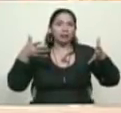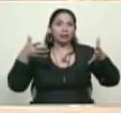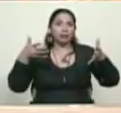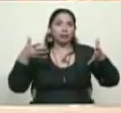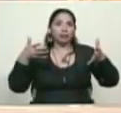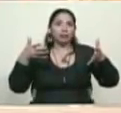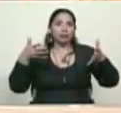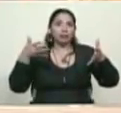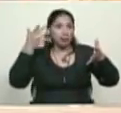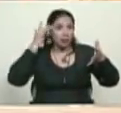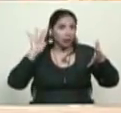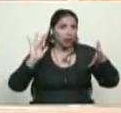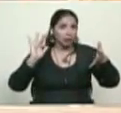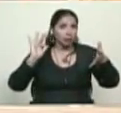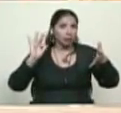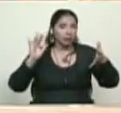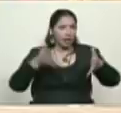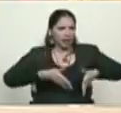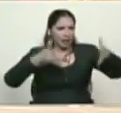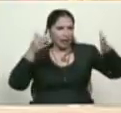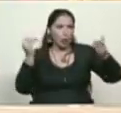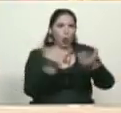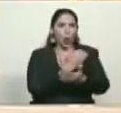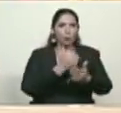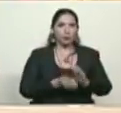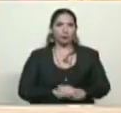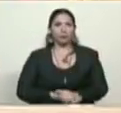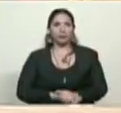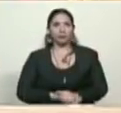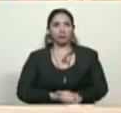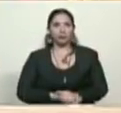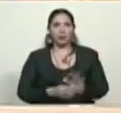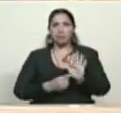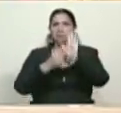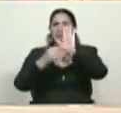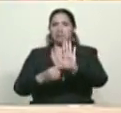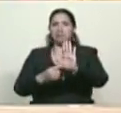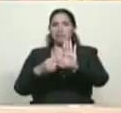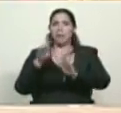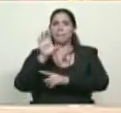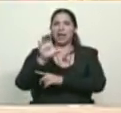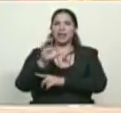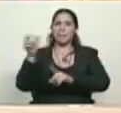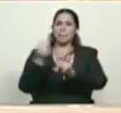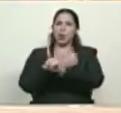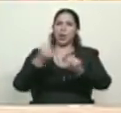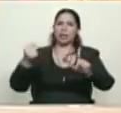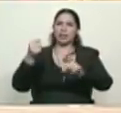Trata de ganar el golpismo. Para presentar un país de violencia, de caos.